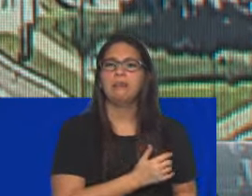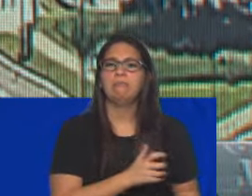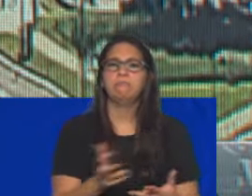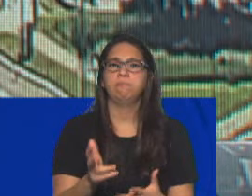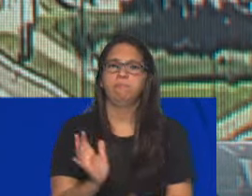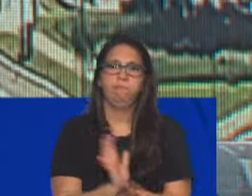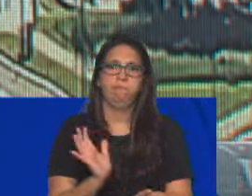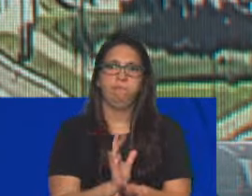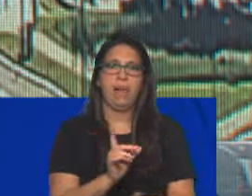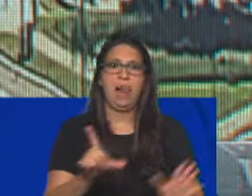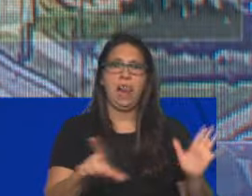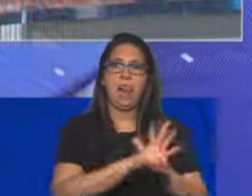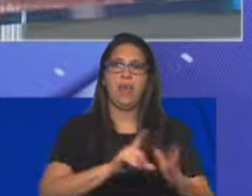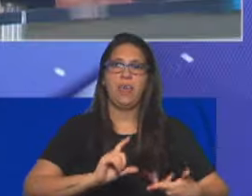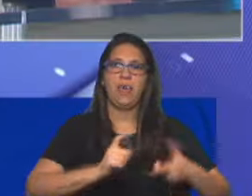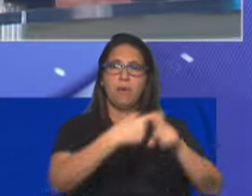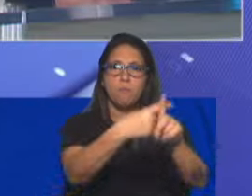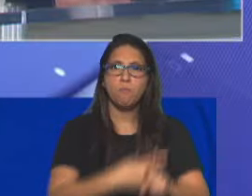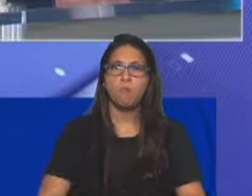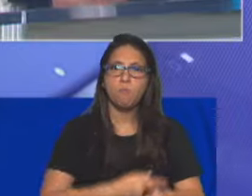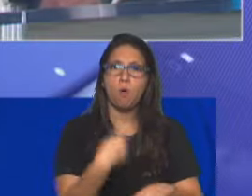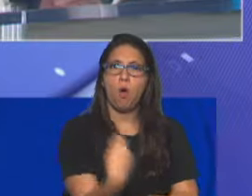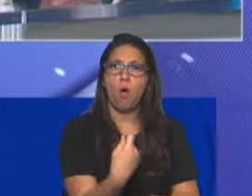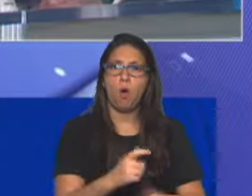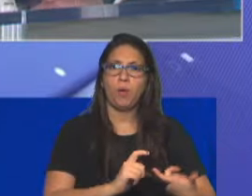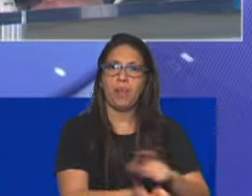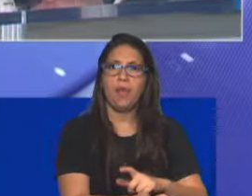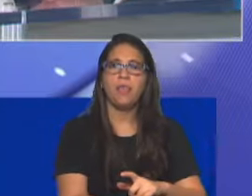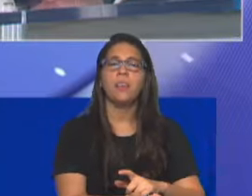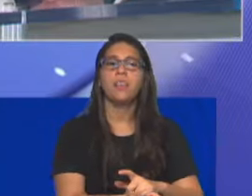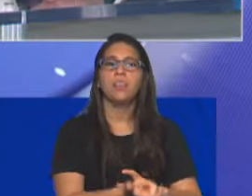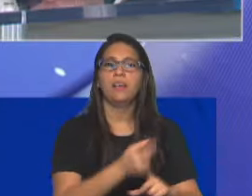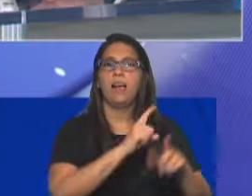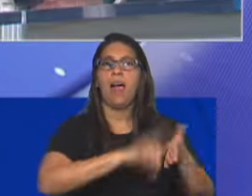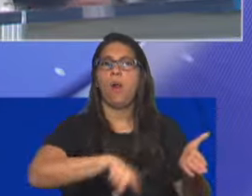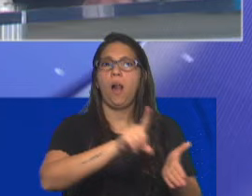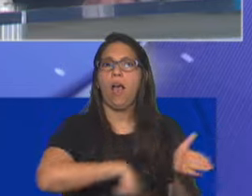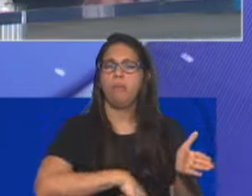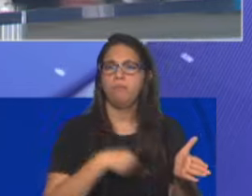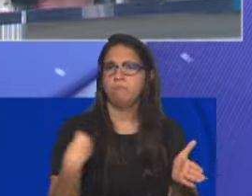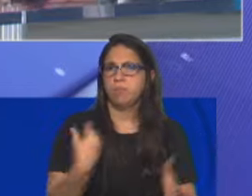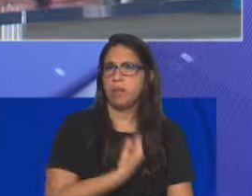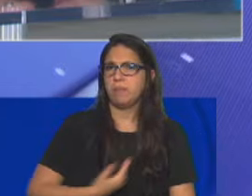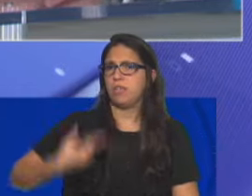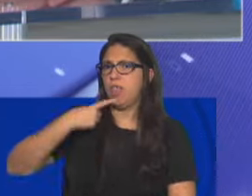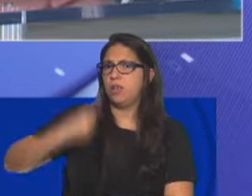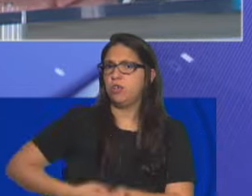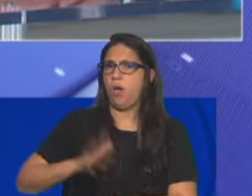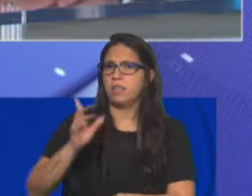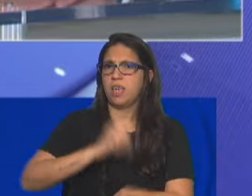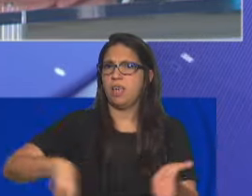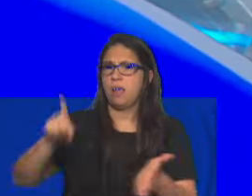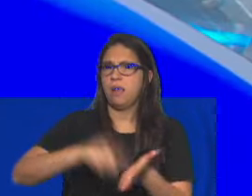veto a la ley de movilidad jubilatoria? Una de las preguntas que se va a incorporar es por qué el presidente tomó la decisión de vetar